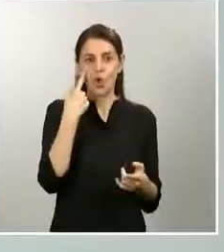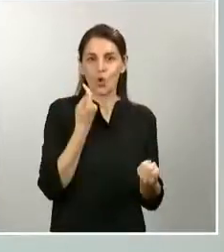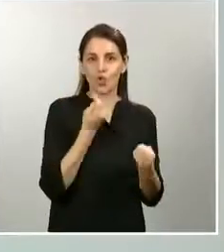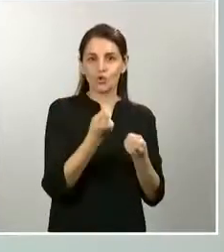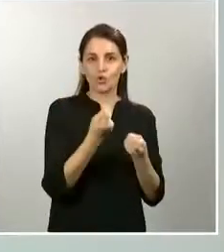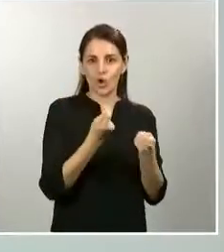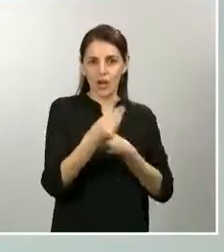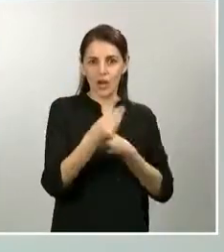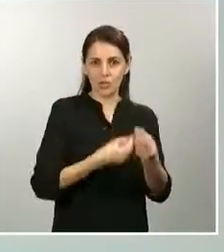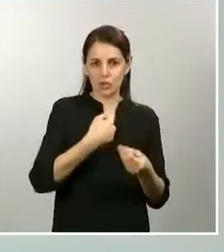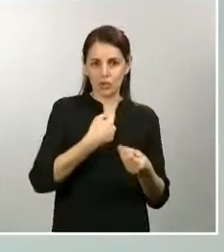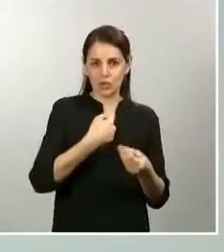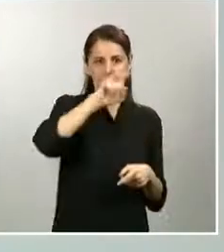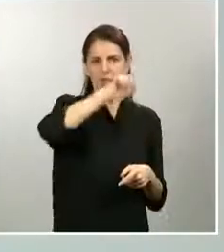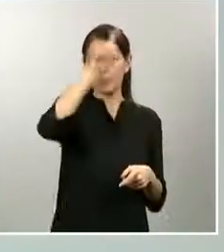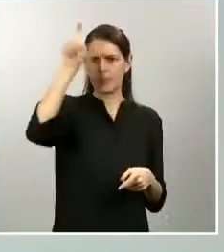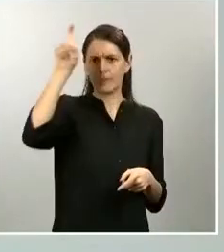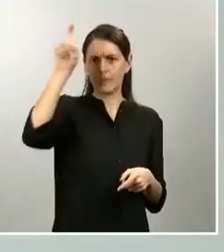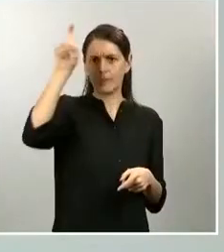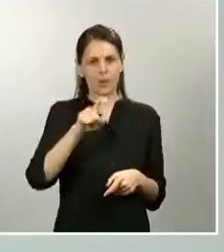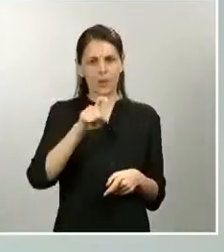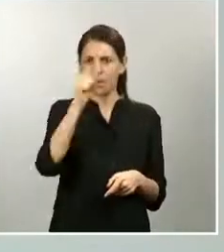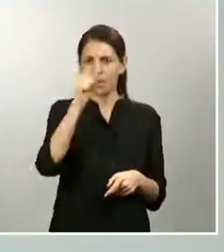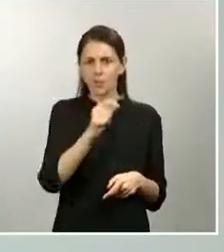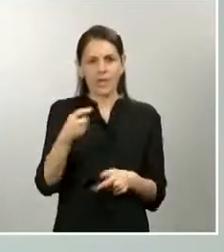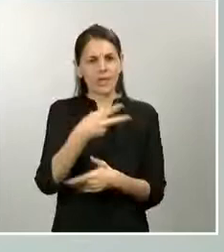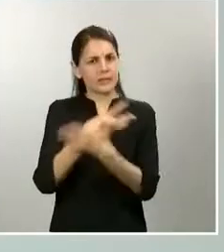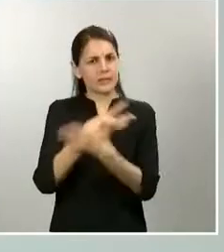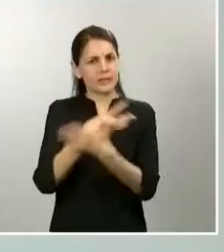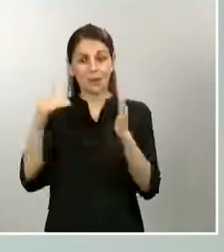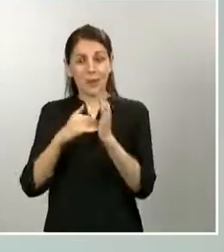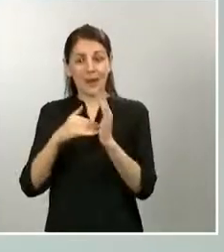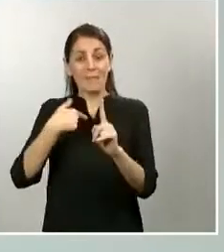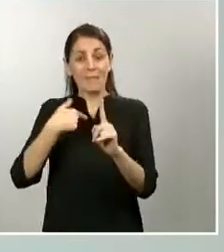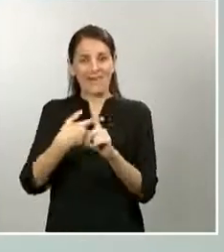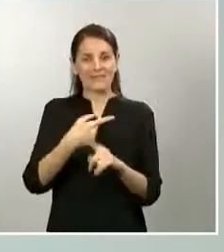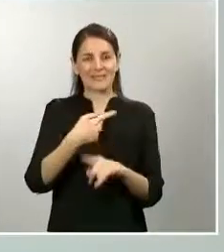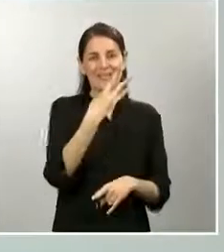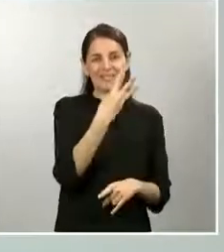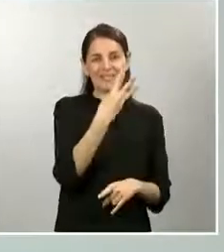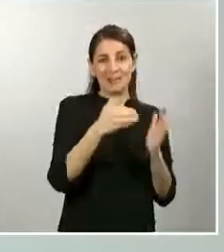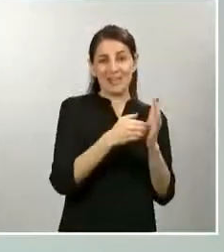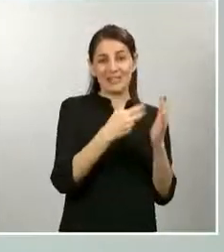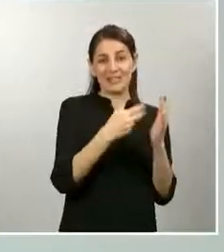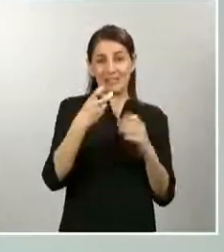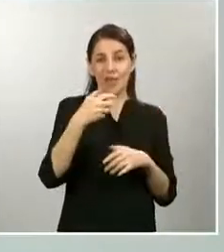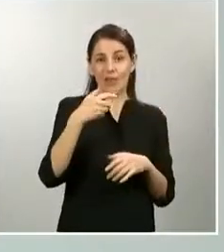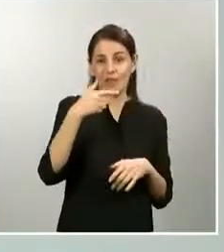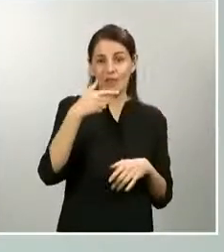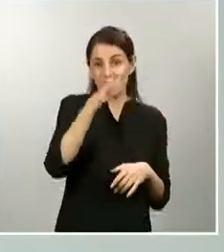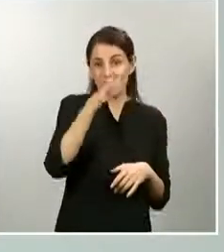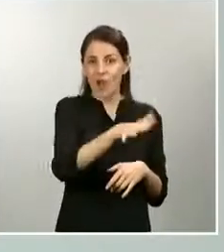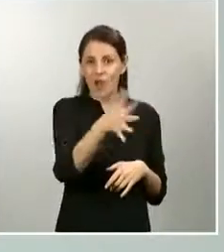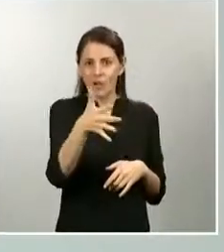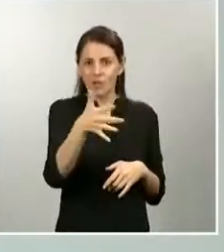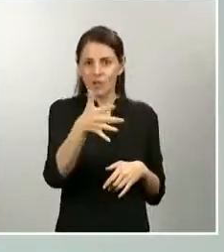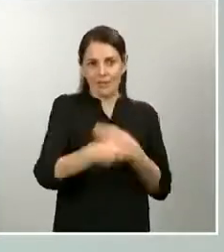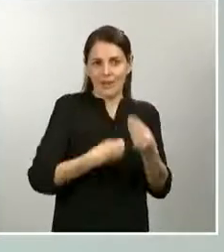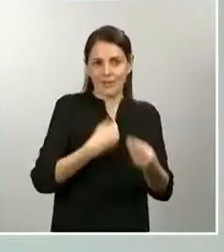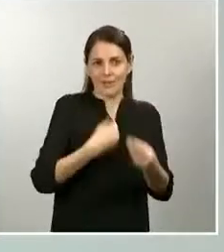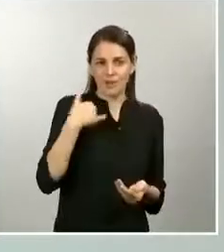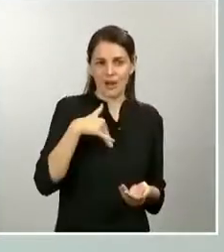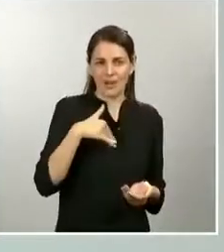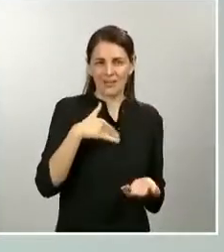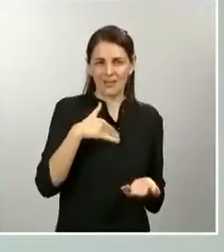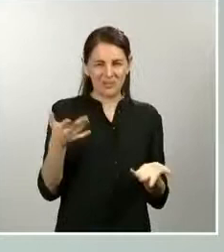geografía nacional y hemos formulado alrededor de 3.157 denuncias. Los datos no avalan esta